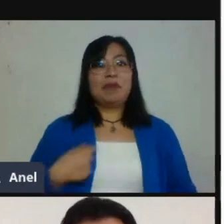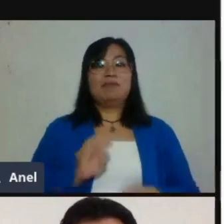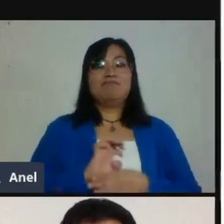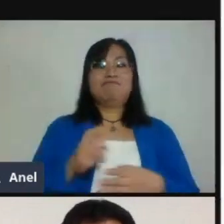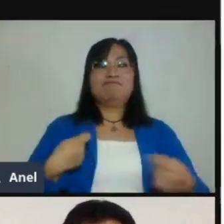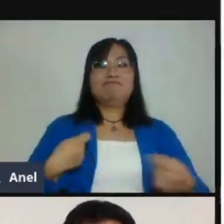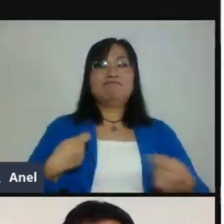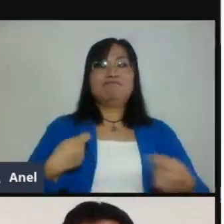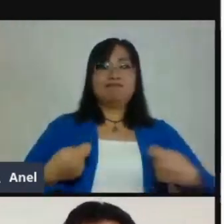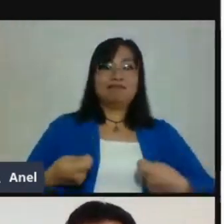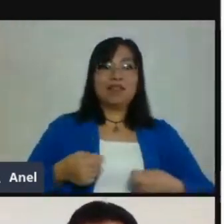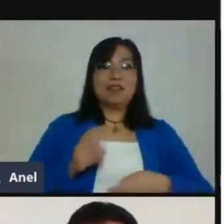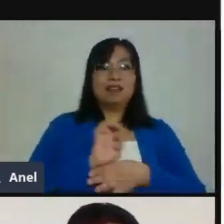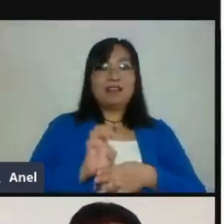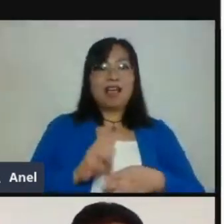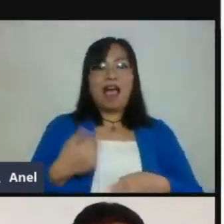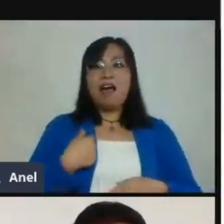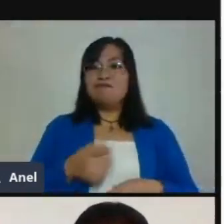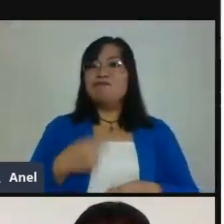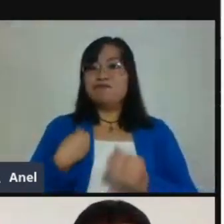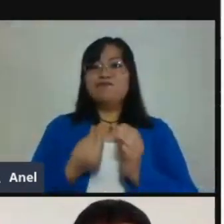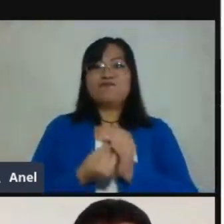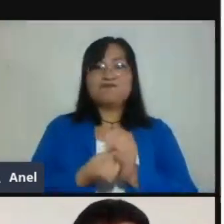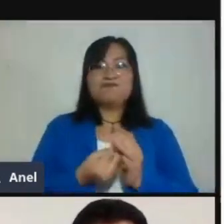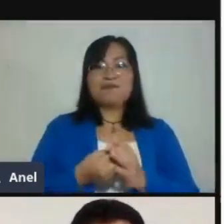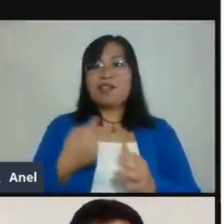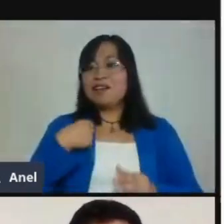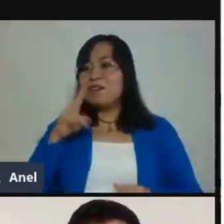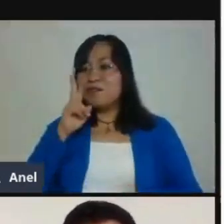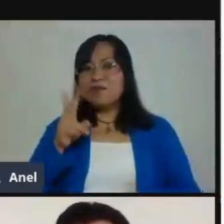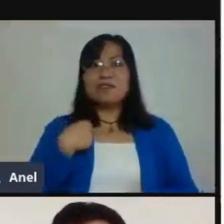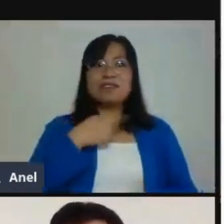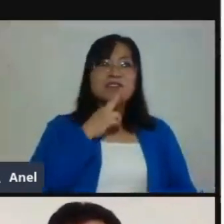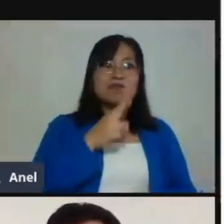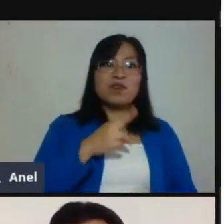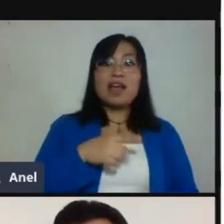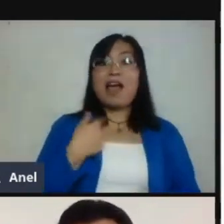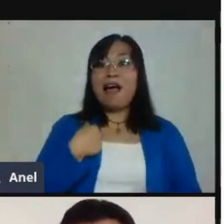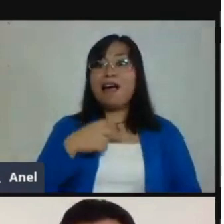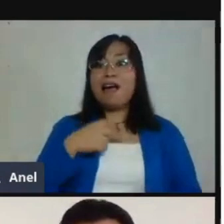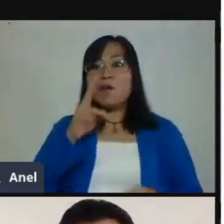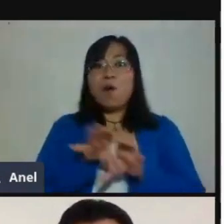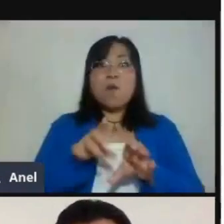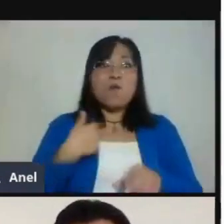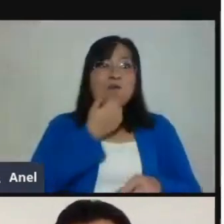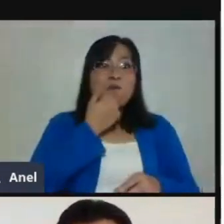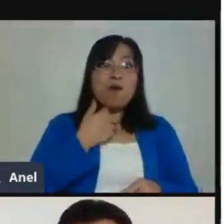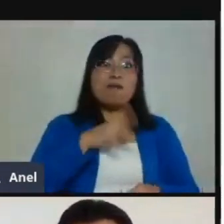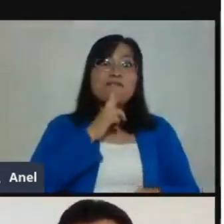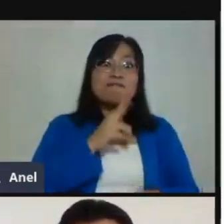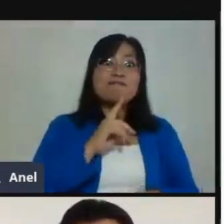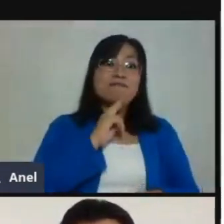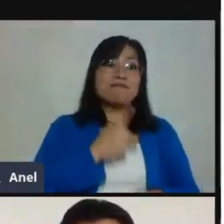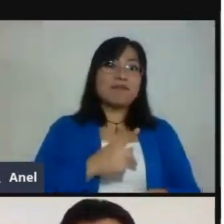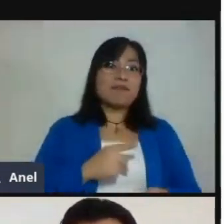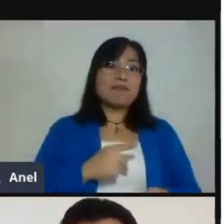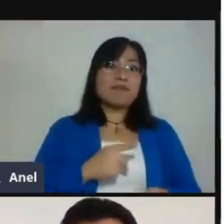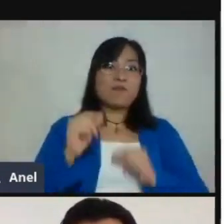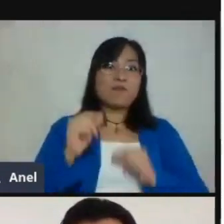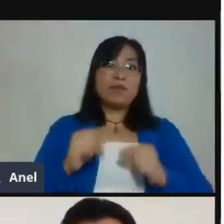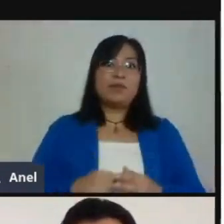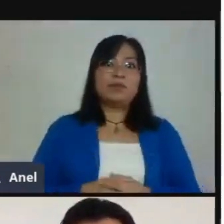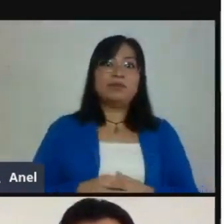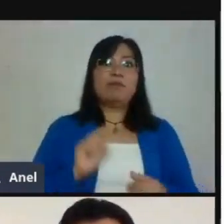hasta dónde puedo llegar y ser totalmente productivo. Y finalmente, algo que también